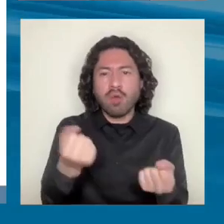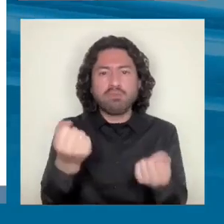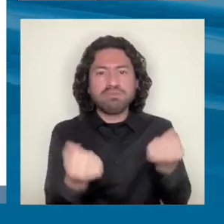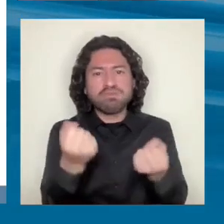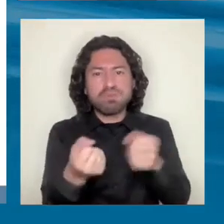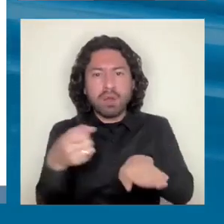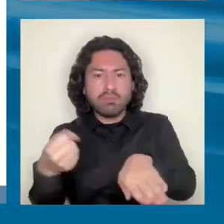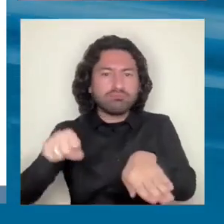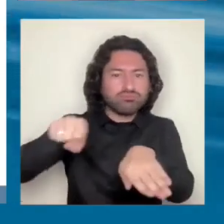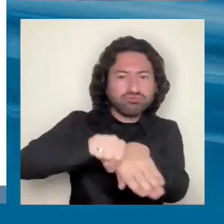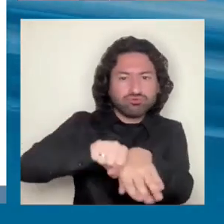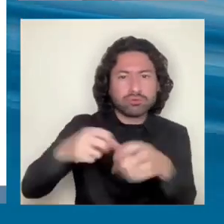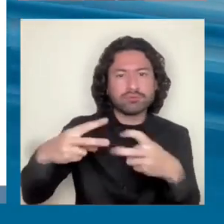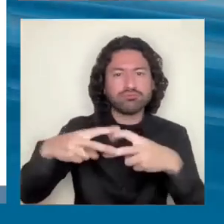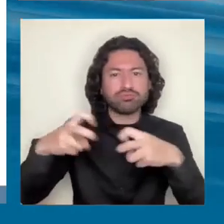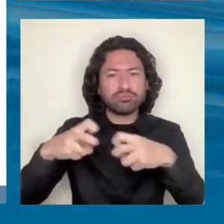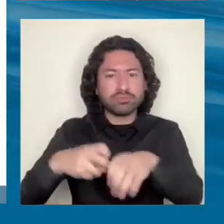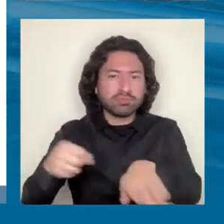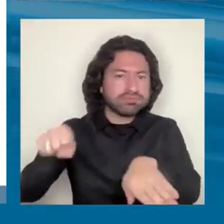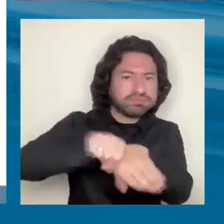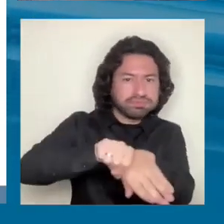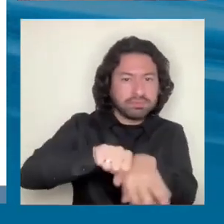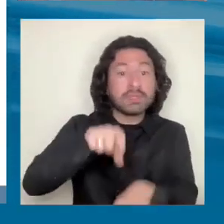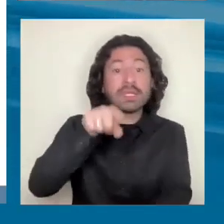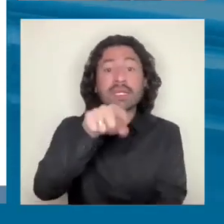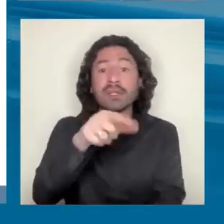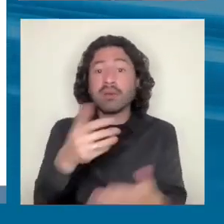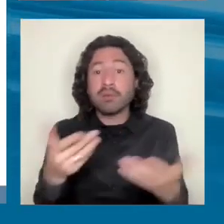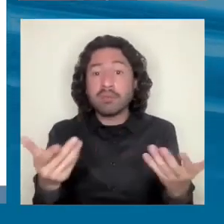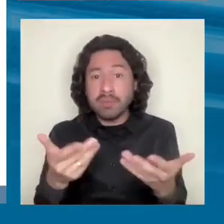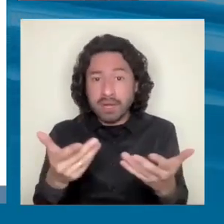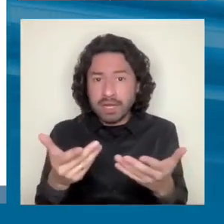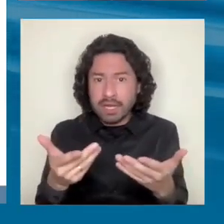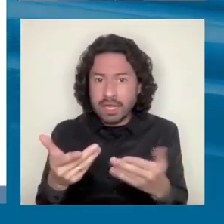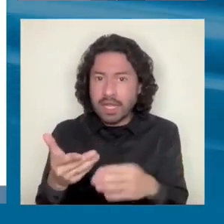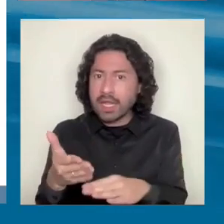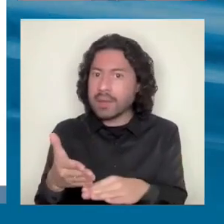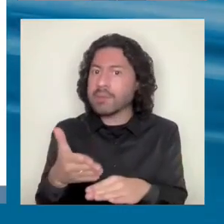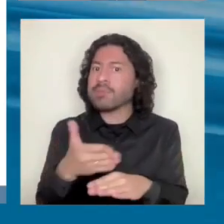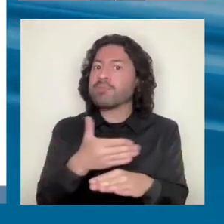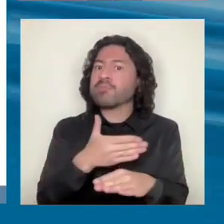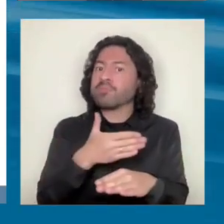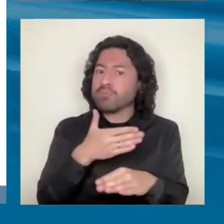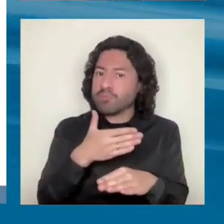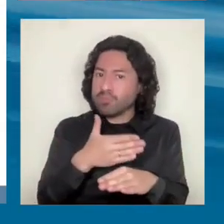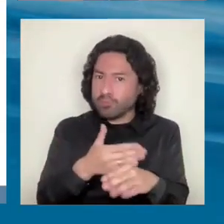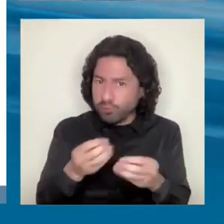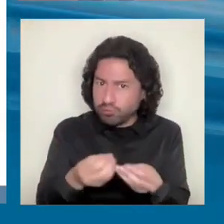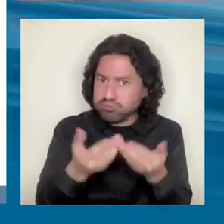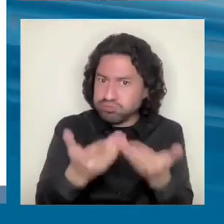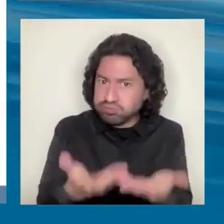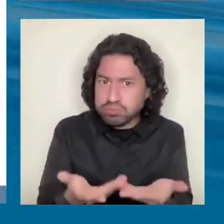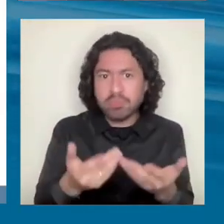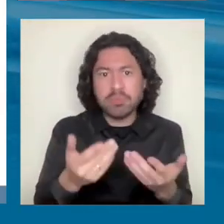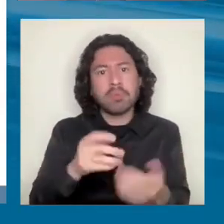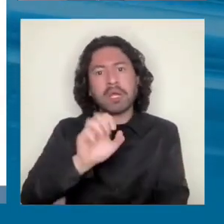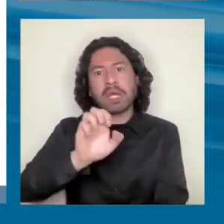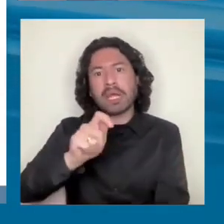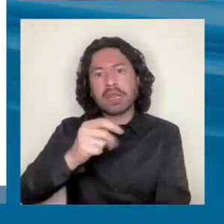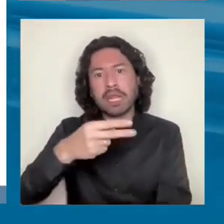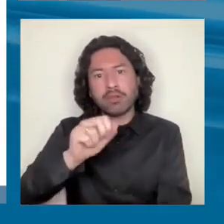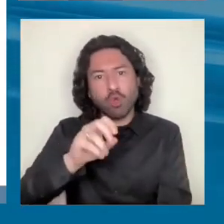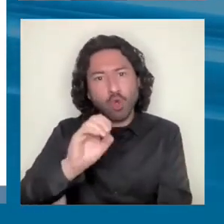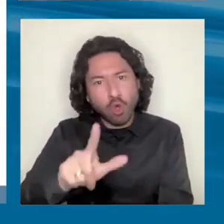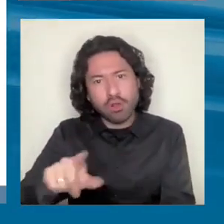una esta capacidad de prospectiva y anticipar la disponibilidad de la penetración de distintas fuentes de energía el etanol, el biogas, la